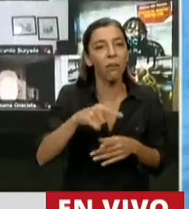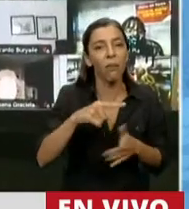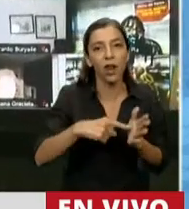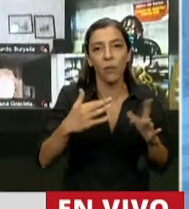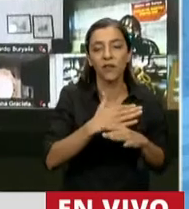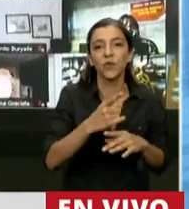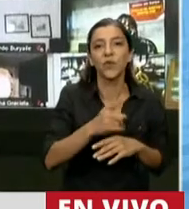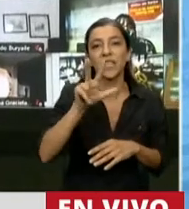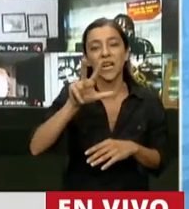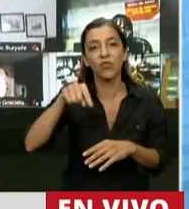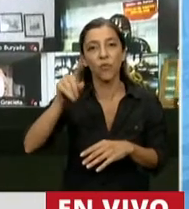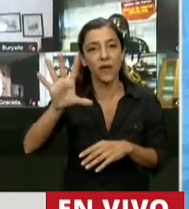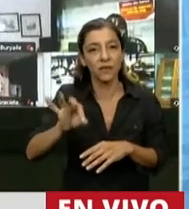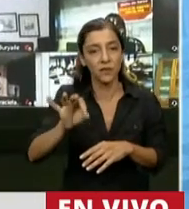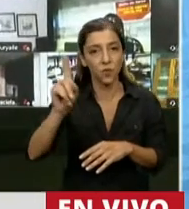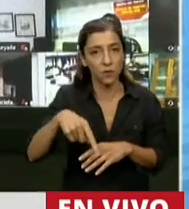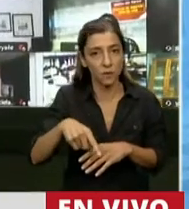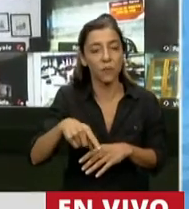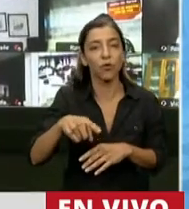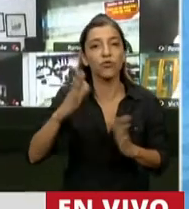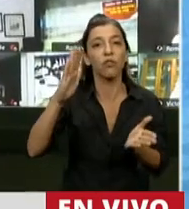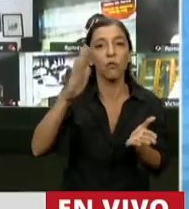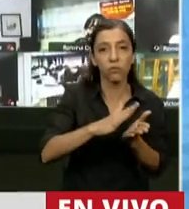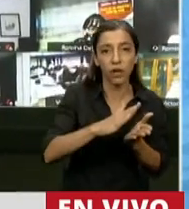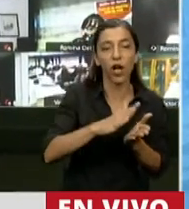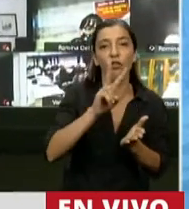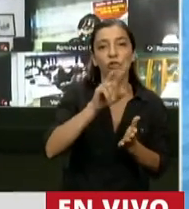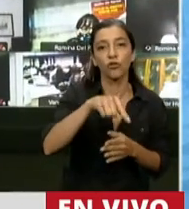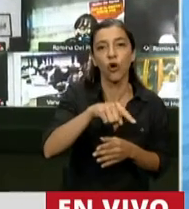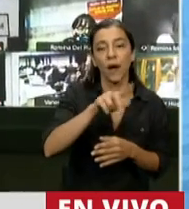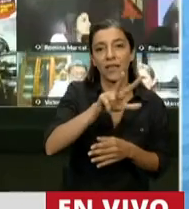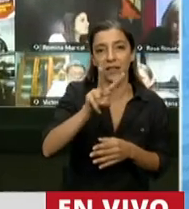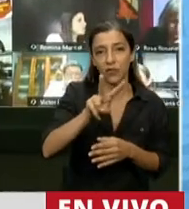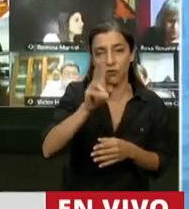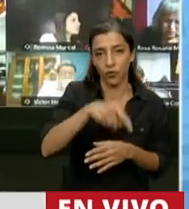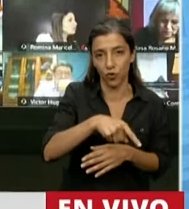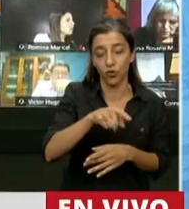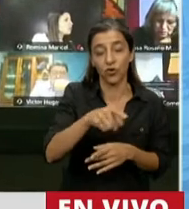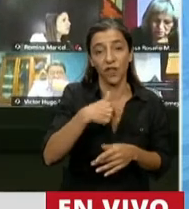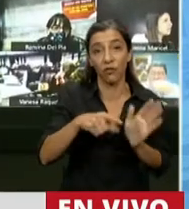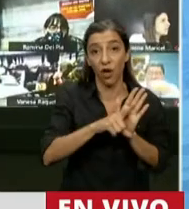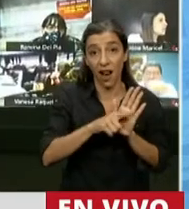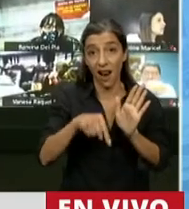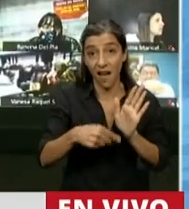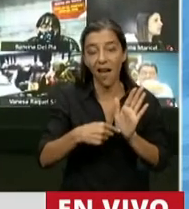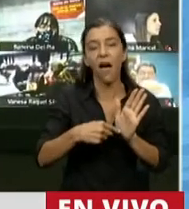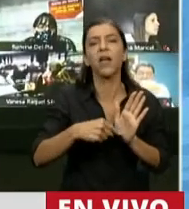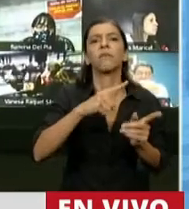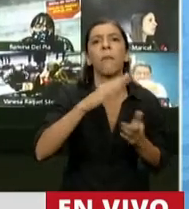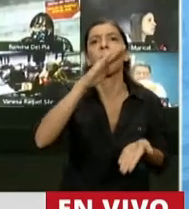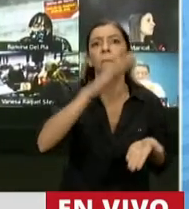Aires del 3,50% al 2,32%, y con esta ley se lo reduce aún más,